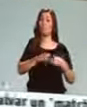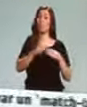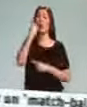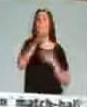políticos.